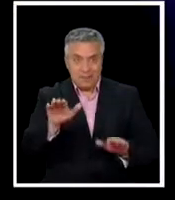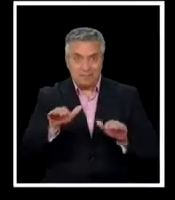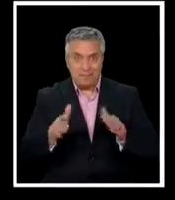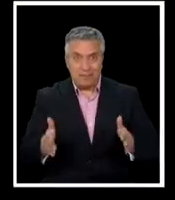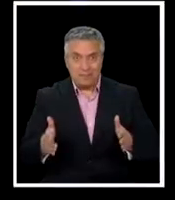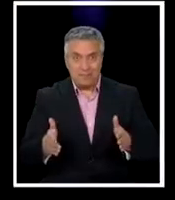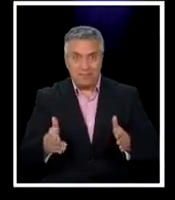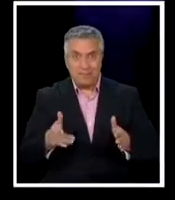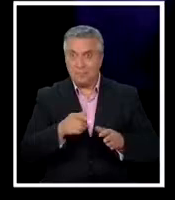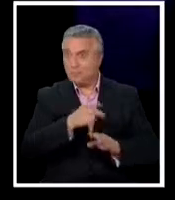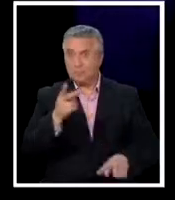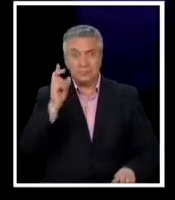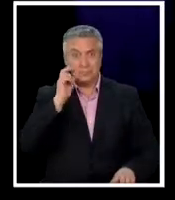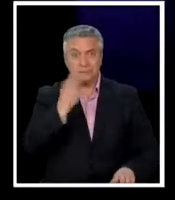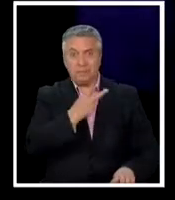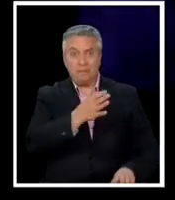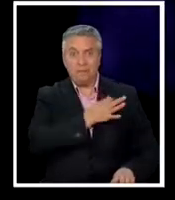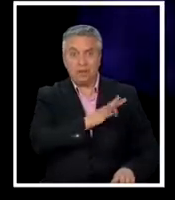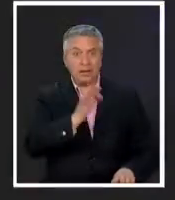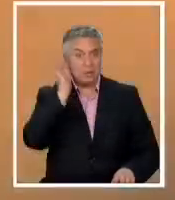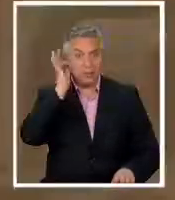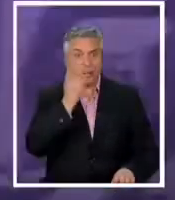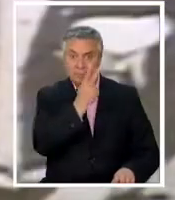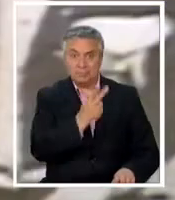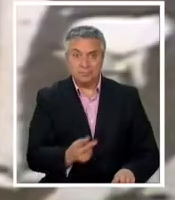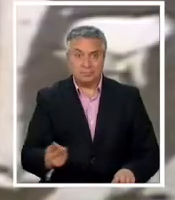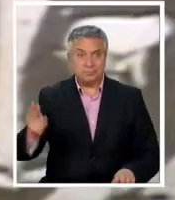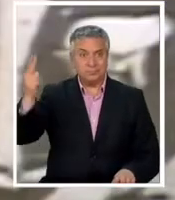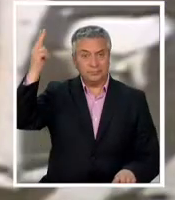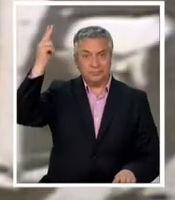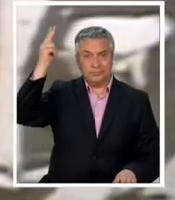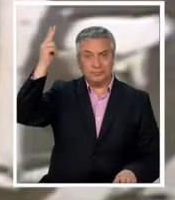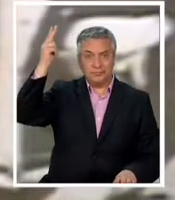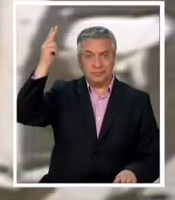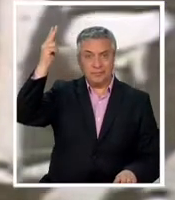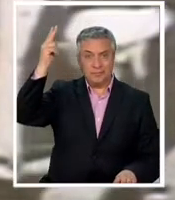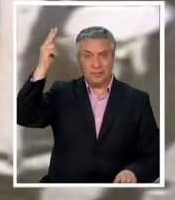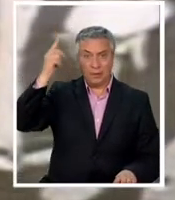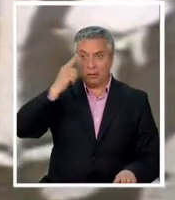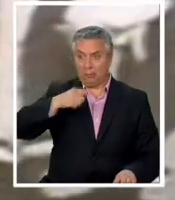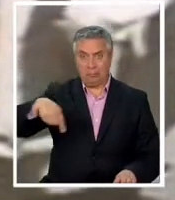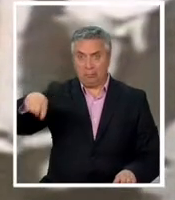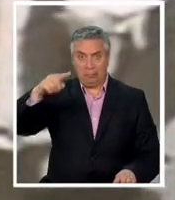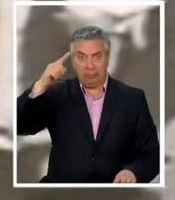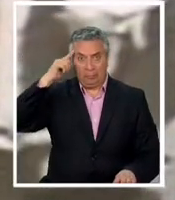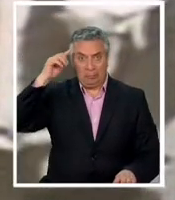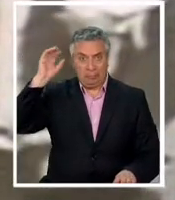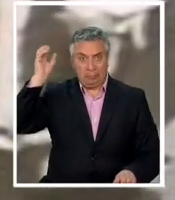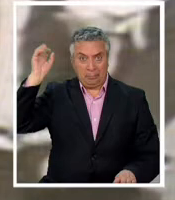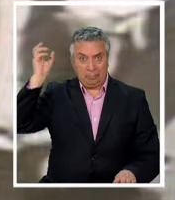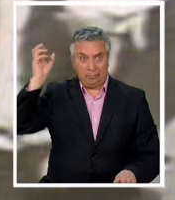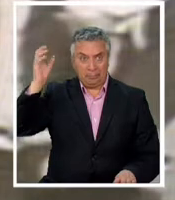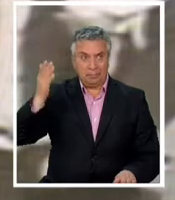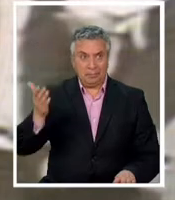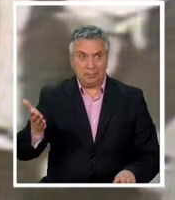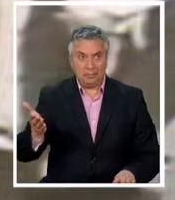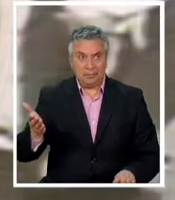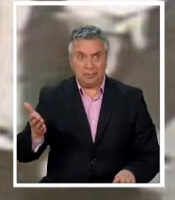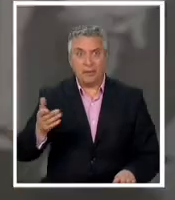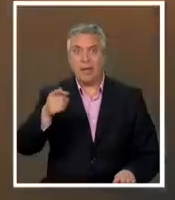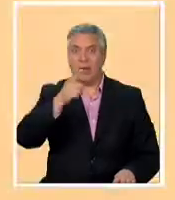y se fue para Riera con una francesa y no teníamos y no tenía idea con Fernando porque no